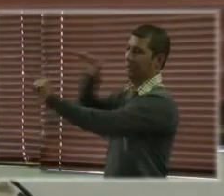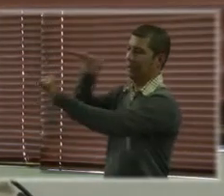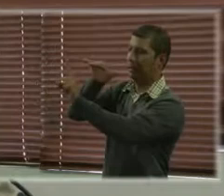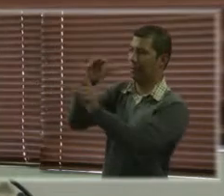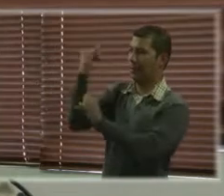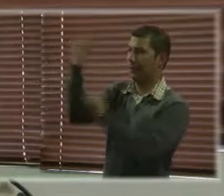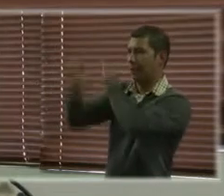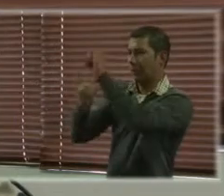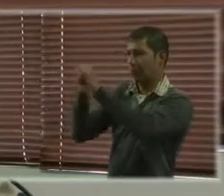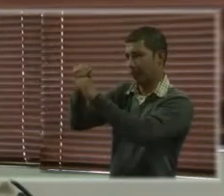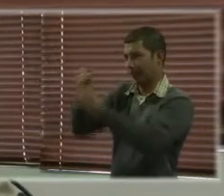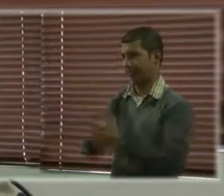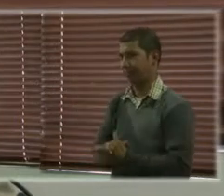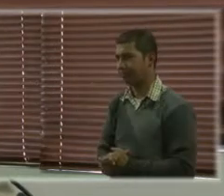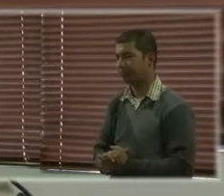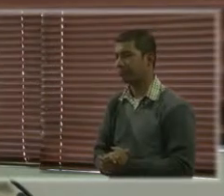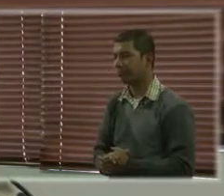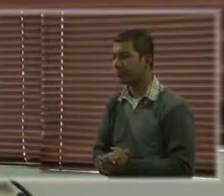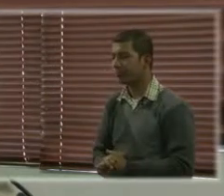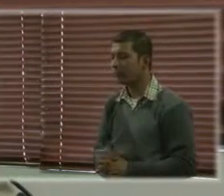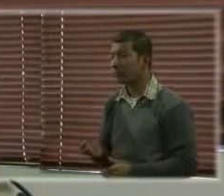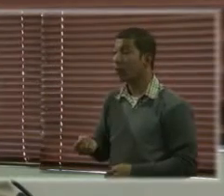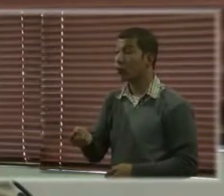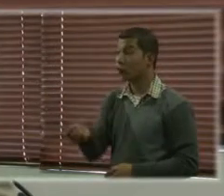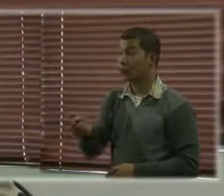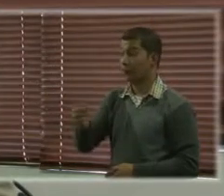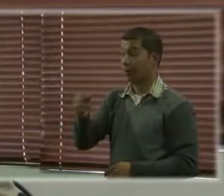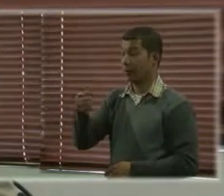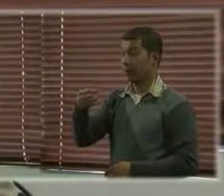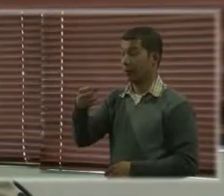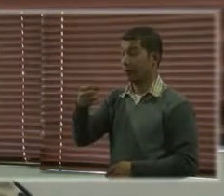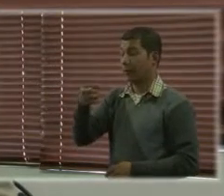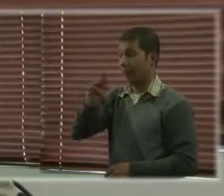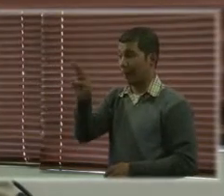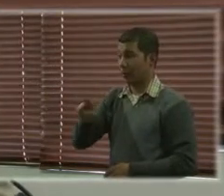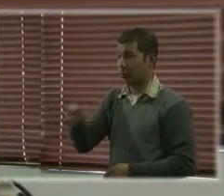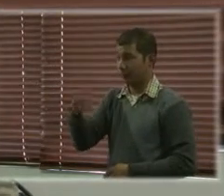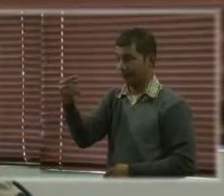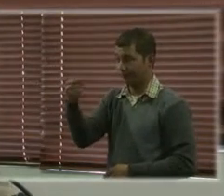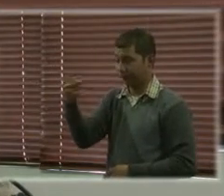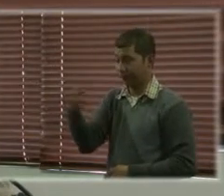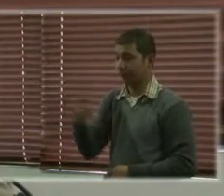a llevar a cabo la 59 conferencia de la